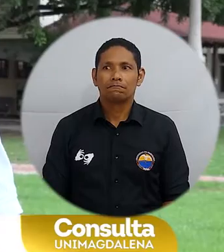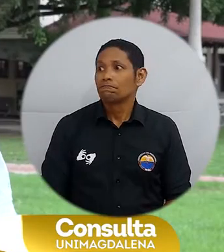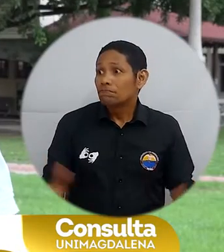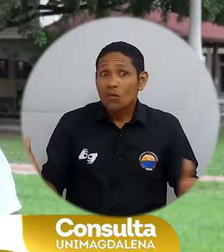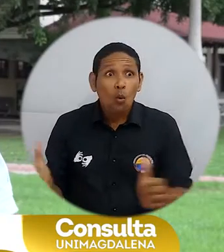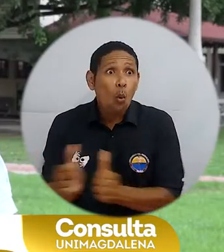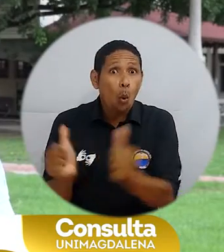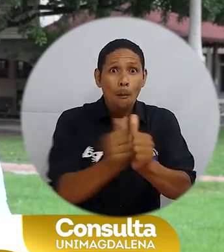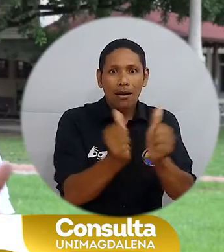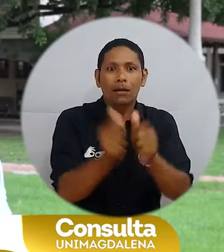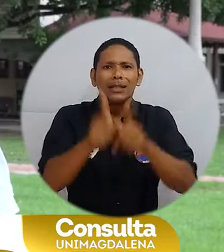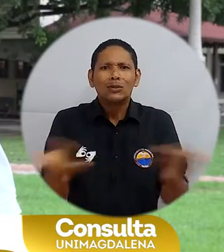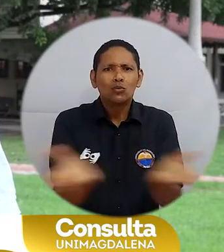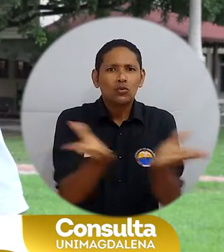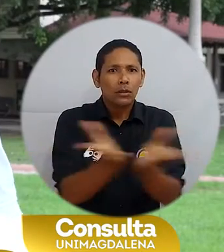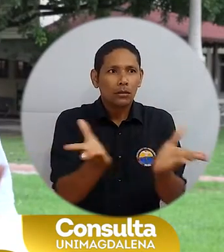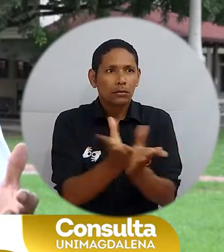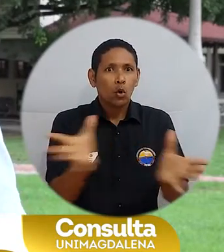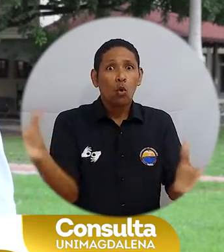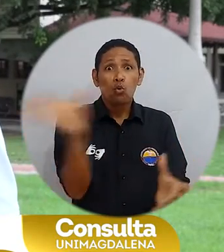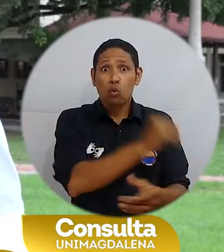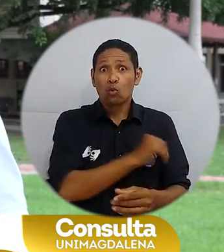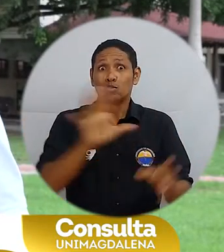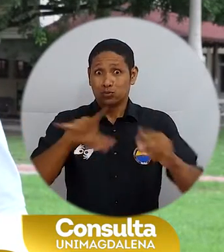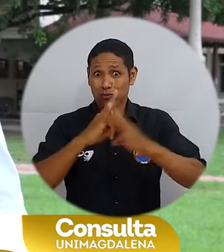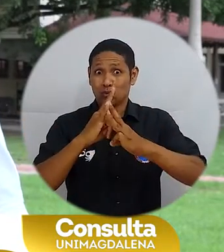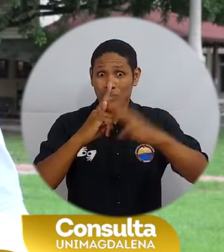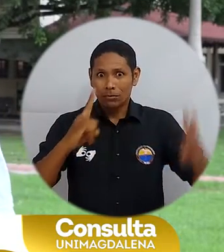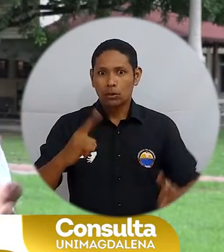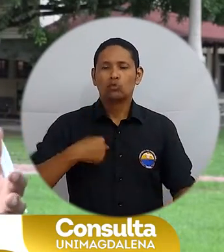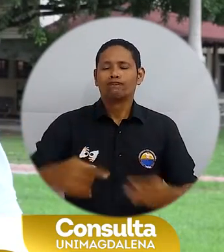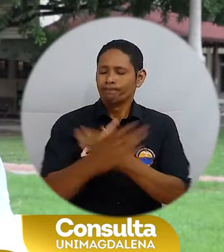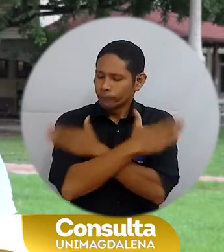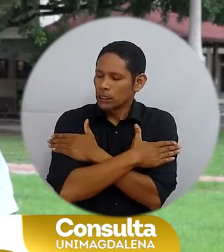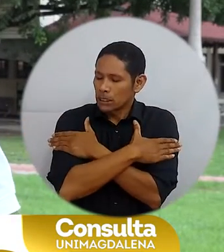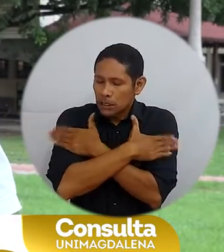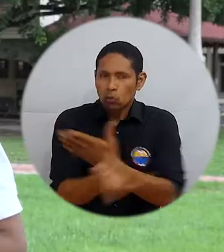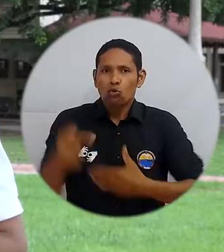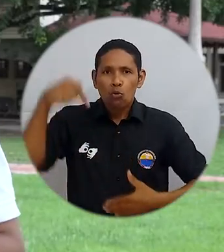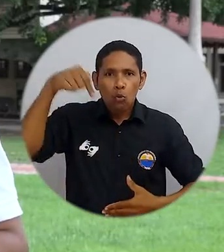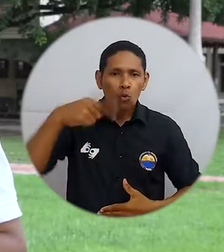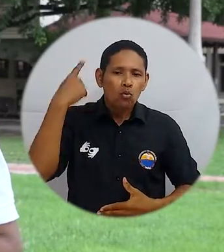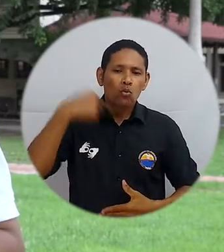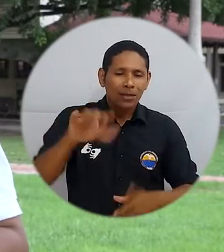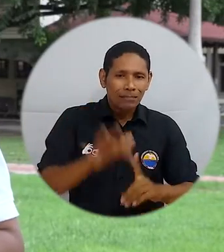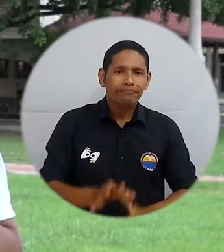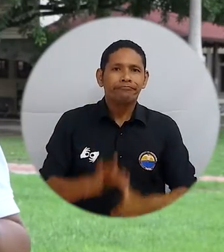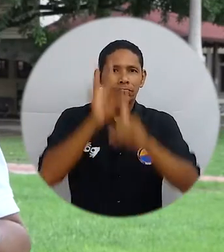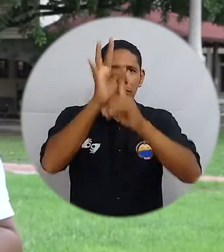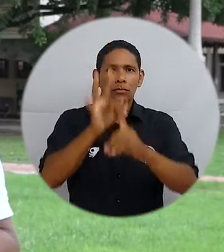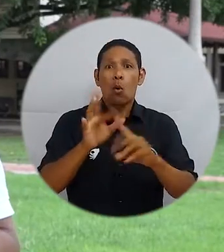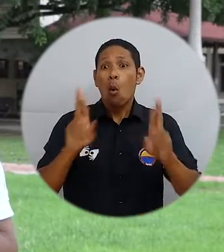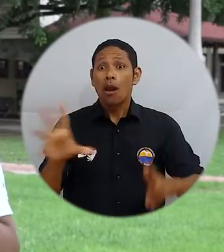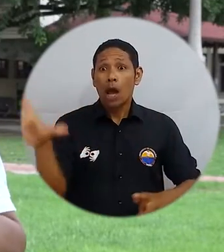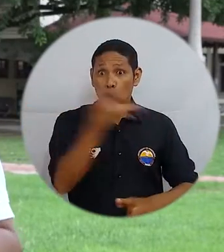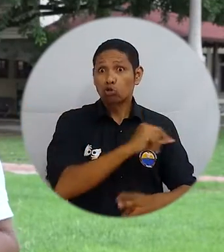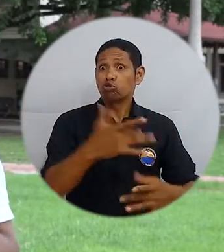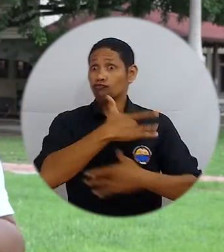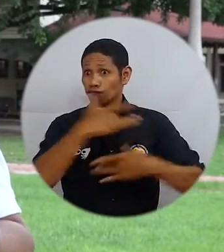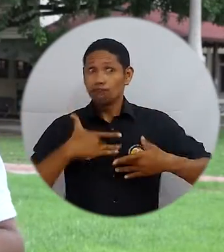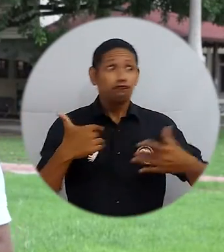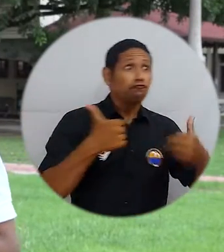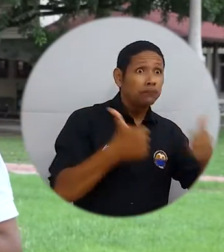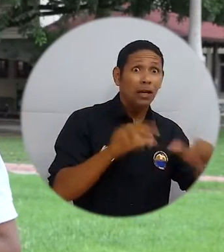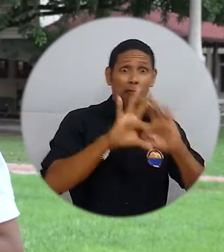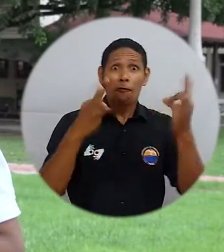Queridos colegas, estimados estudiantes, miembros de la comunidad universitaria, quiero saludarles en este día de decirles que ojalá estén bien de